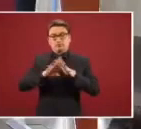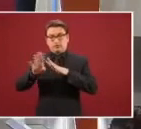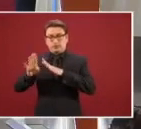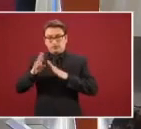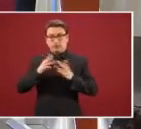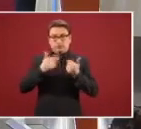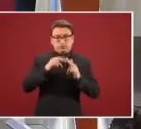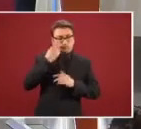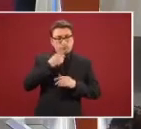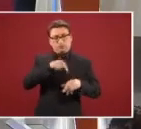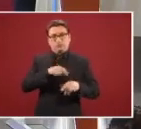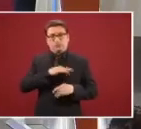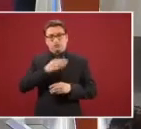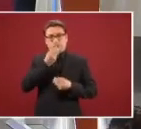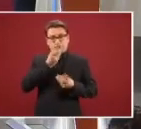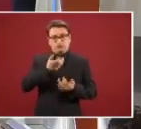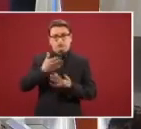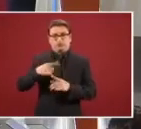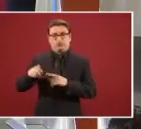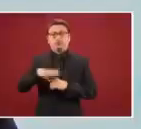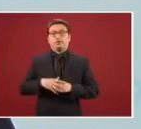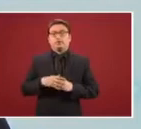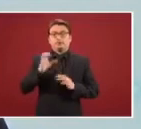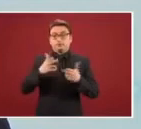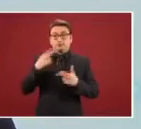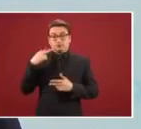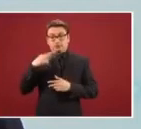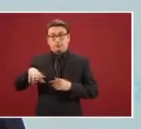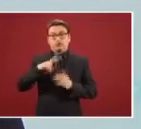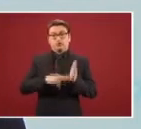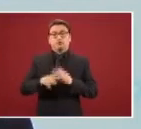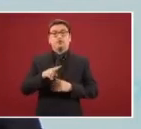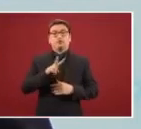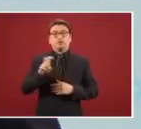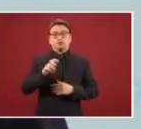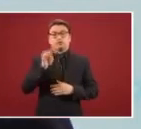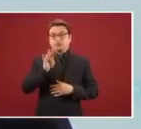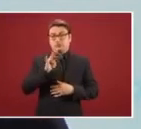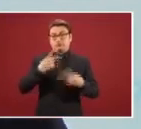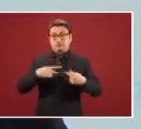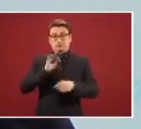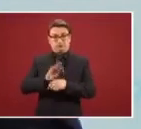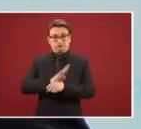con abastecimiento de alimentos y víveres. Hay en ese programa 2 mil 219 beneficiarios.